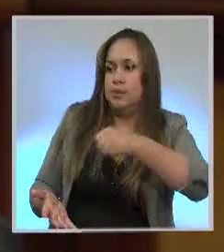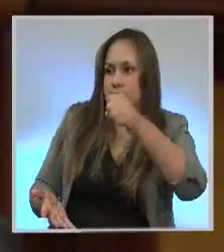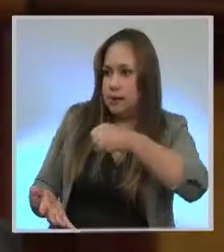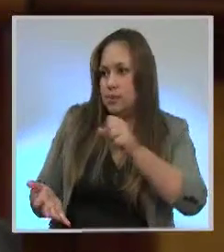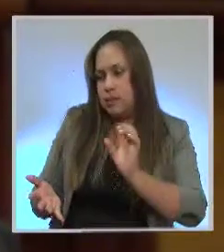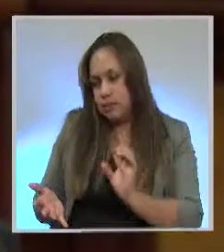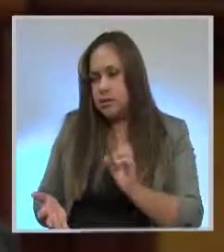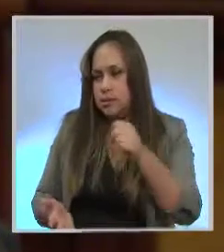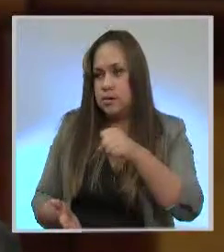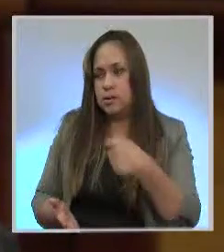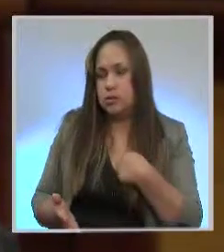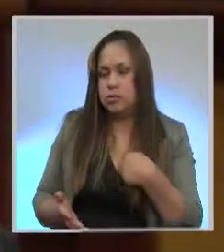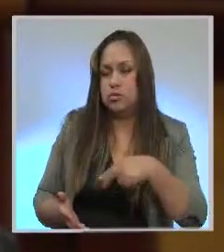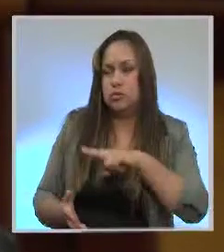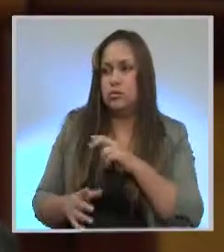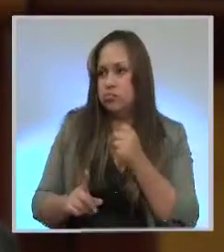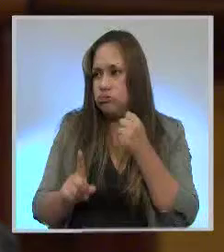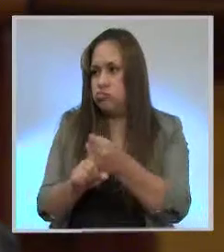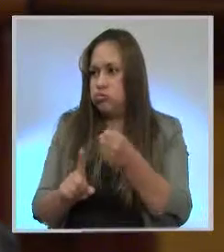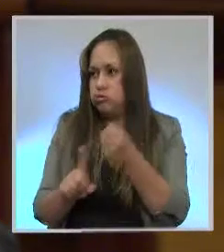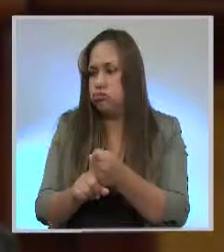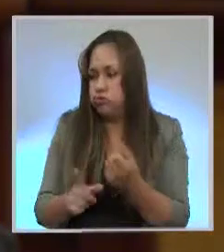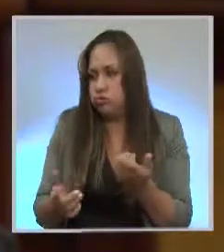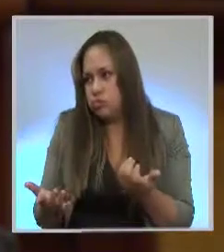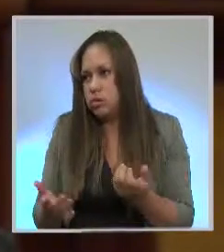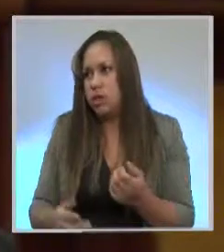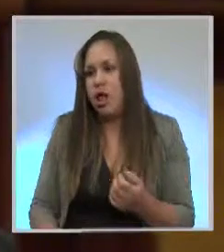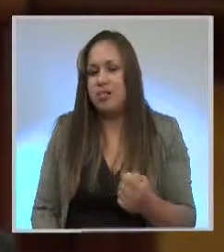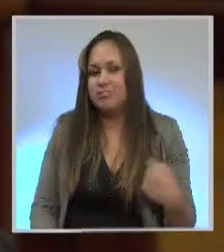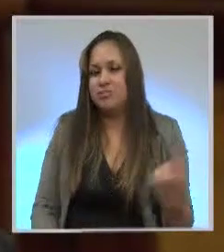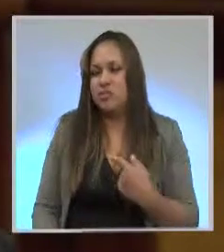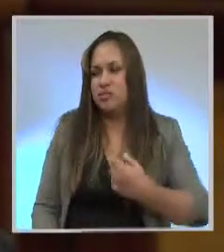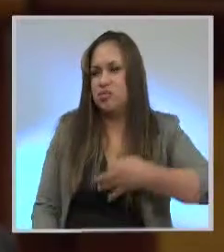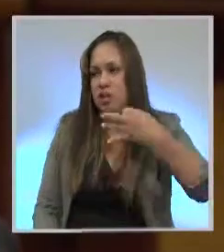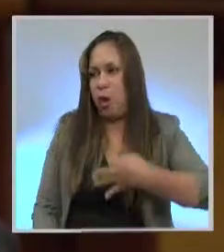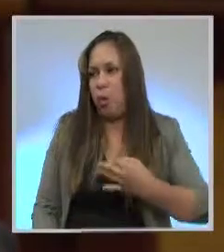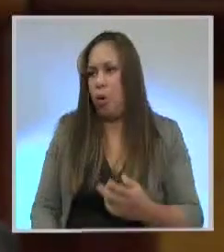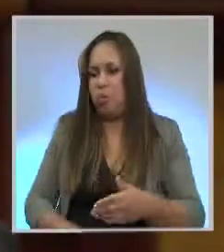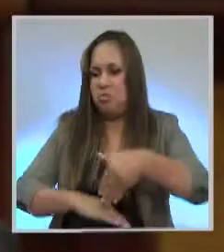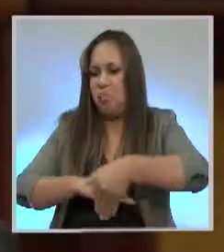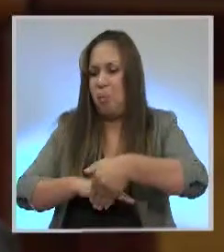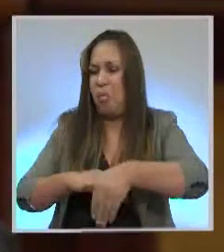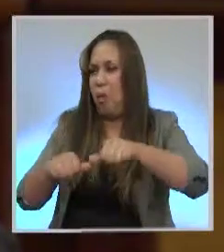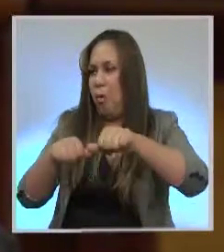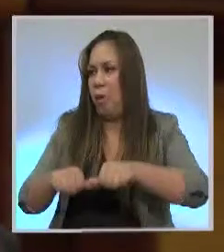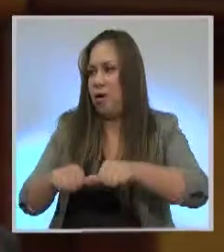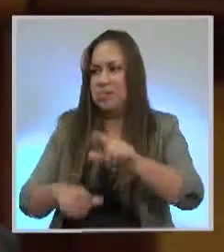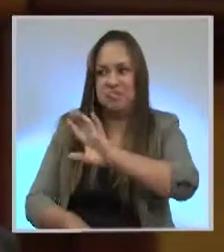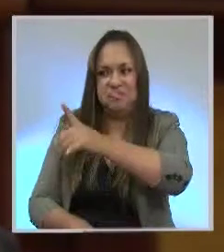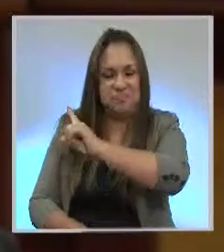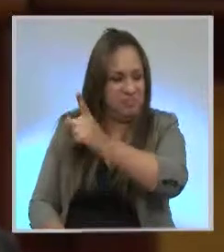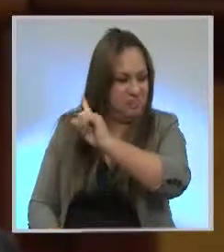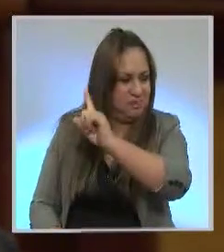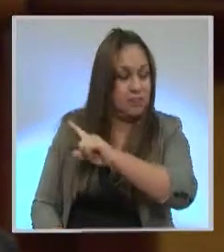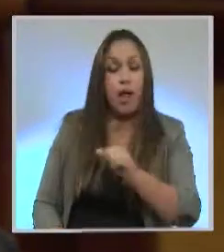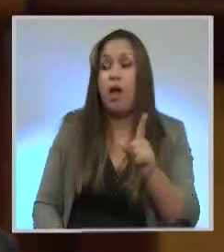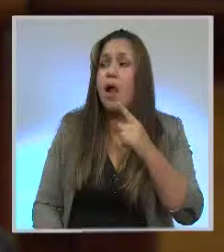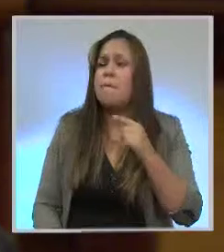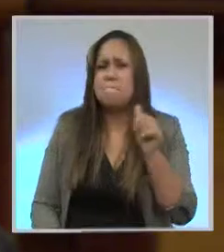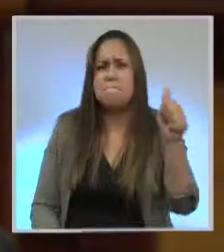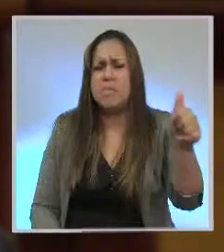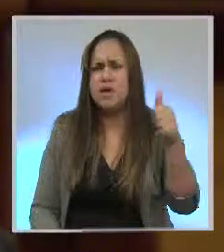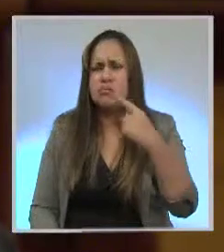si es que eso no sucede, lo cual estamos segurísimos de que no va a suceder, como el presidente ha manifestado que lo